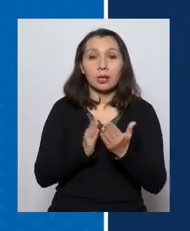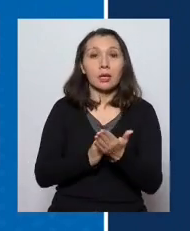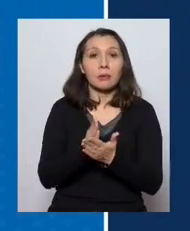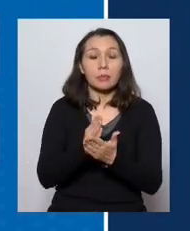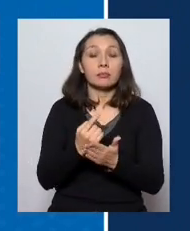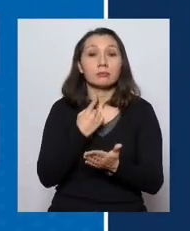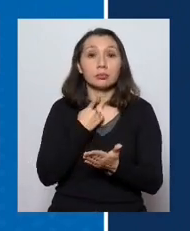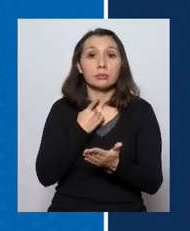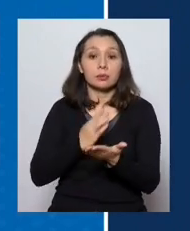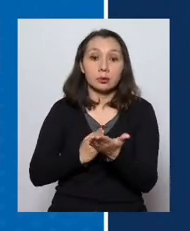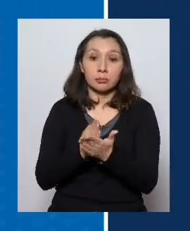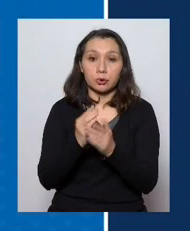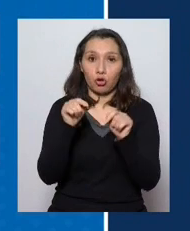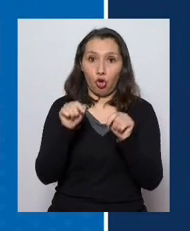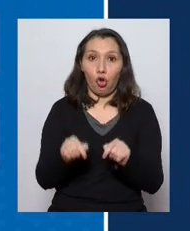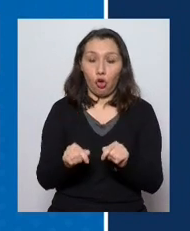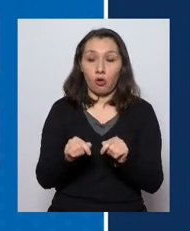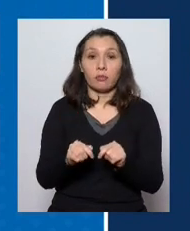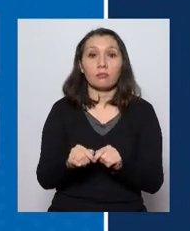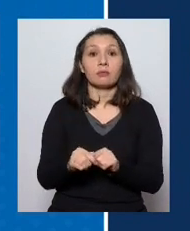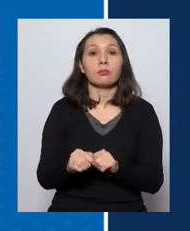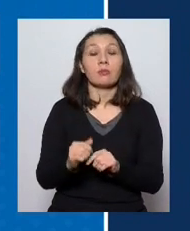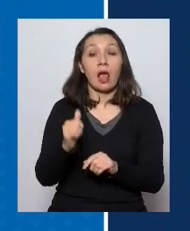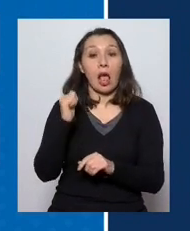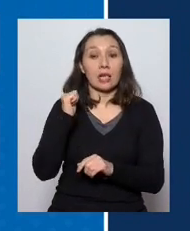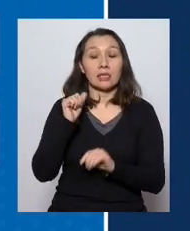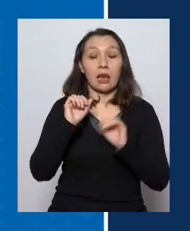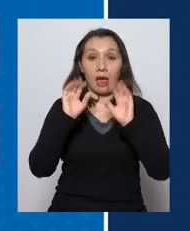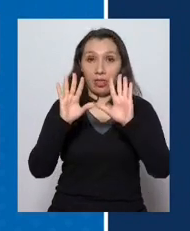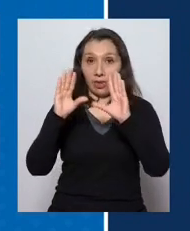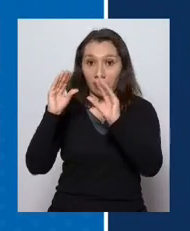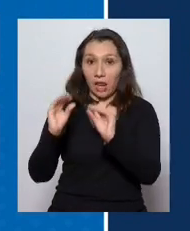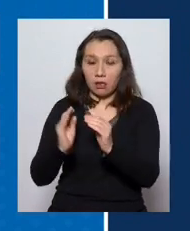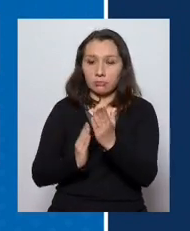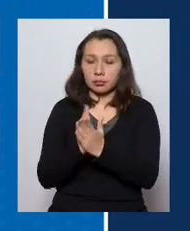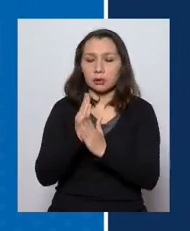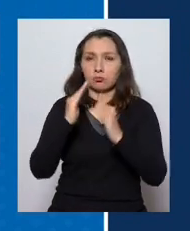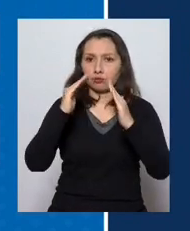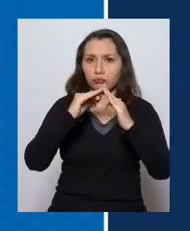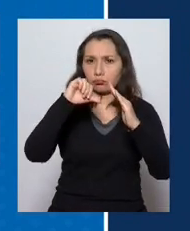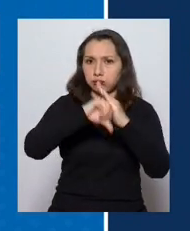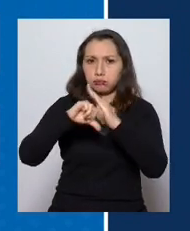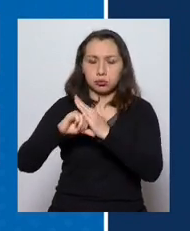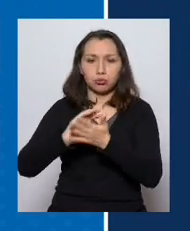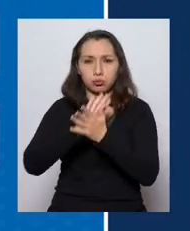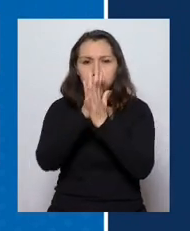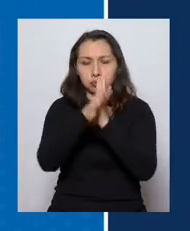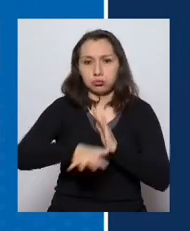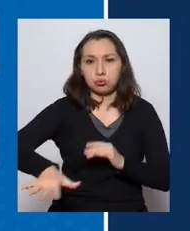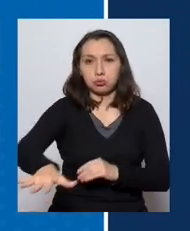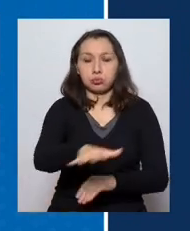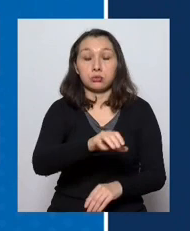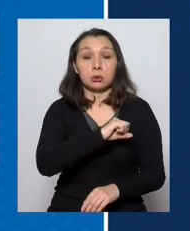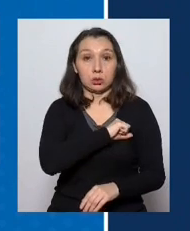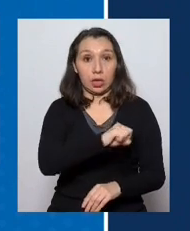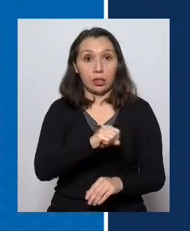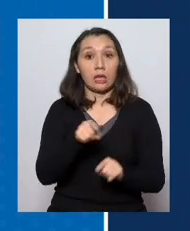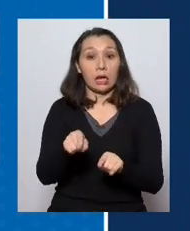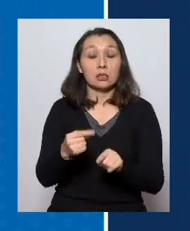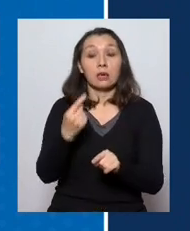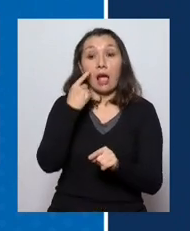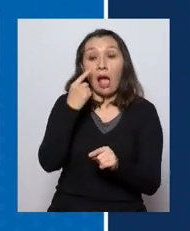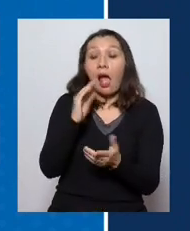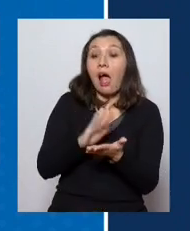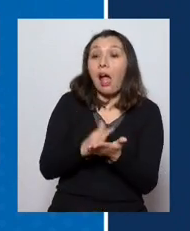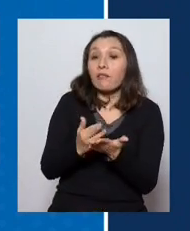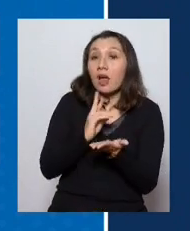empiezan a correr desde el día de hoy. Ayer a las 22 horas se puso en cuarentena a todo el Gran Santiago y obviamente esos efectos los